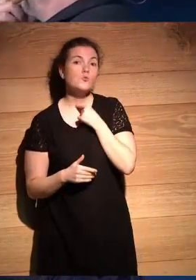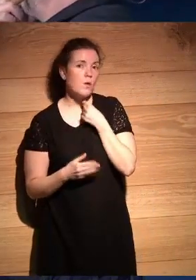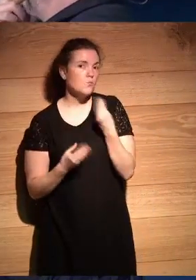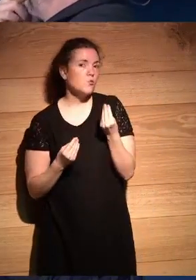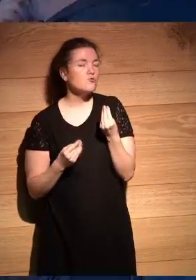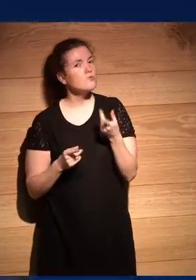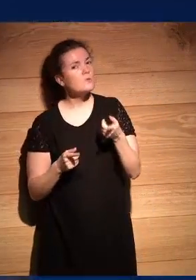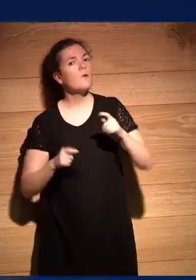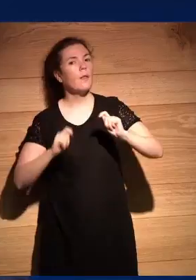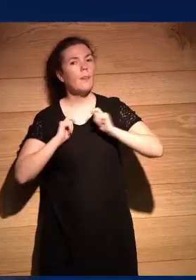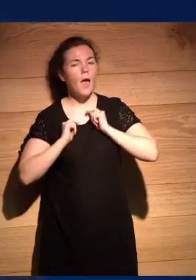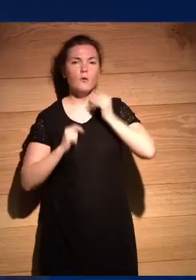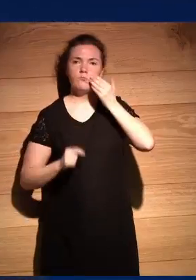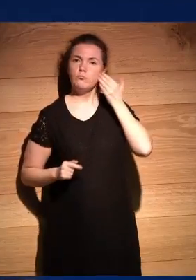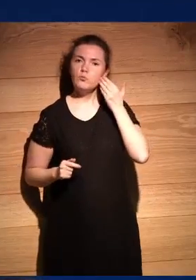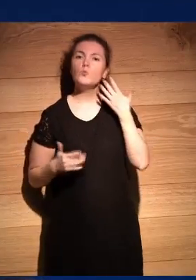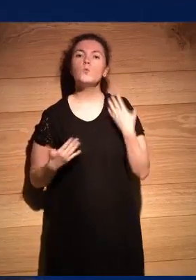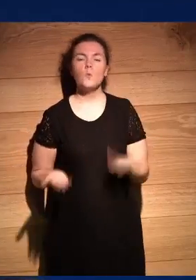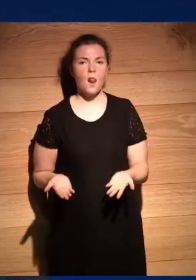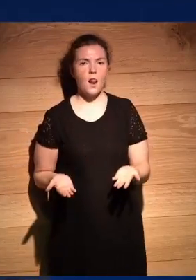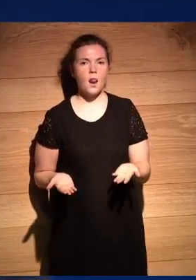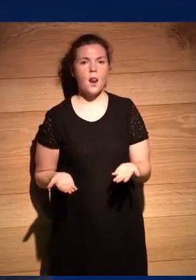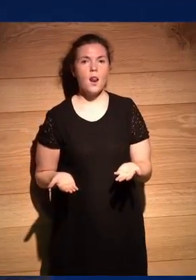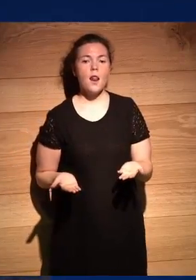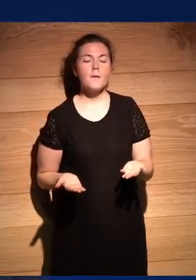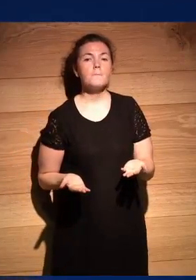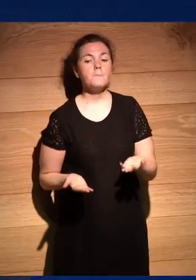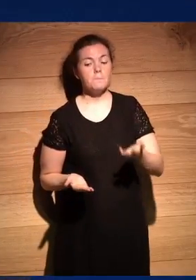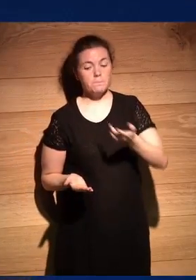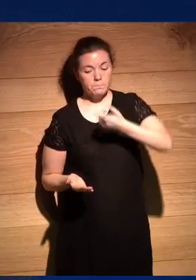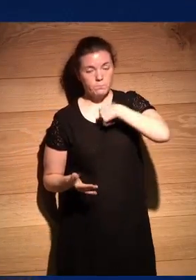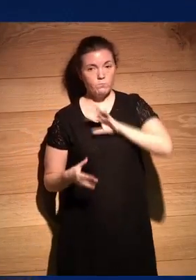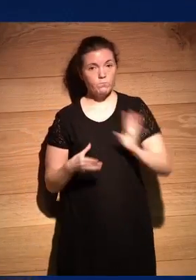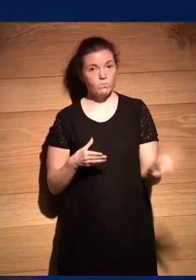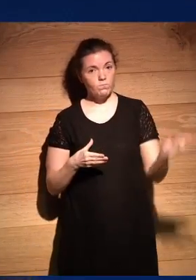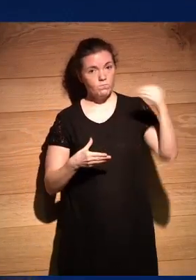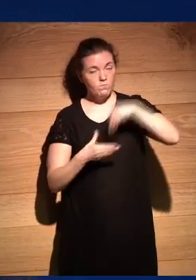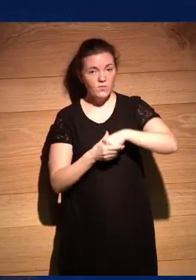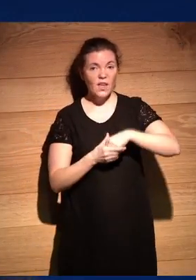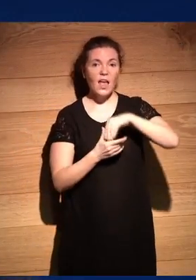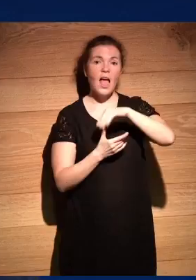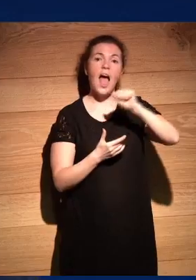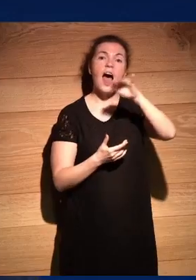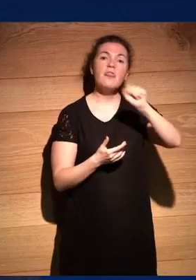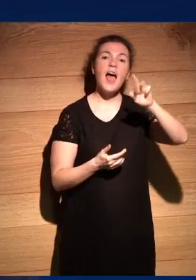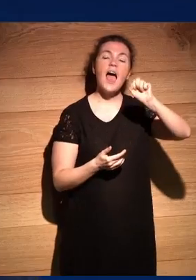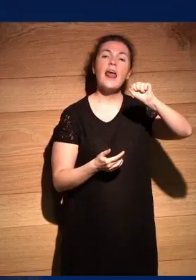también nos da más orgullo fue el hecho de incorporar a Zara Monroy que es una